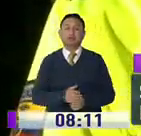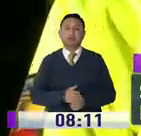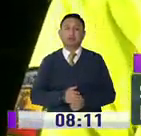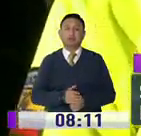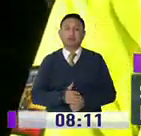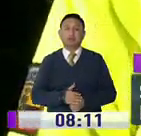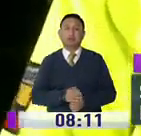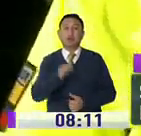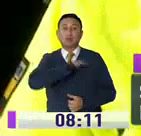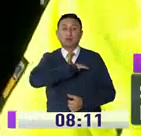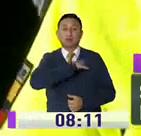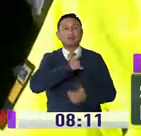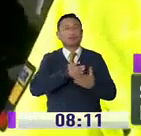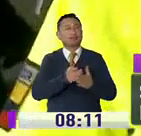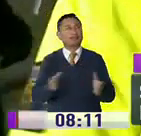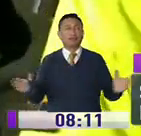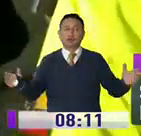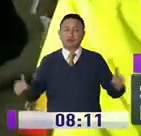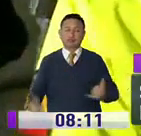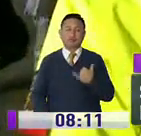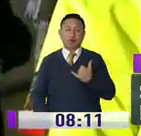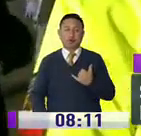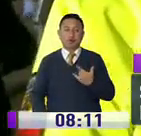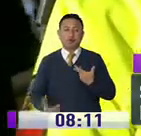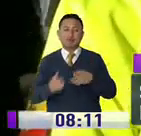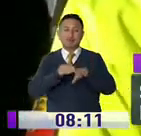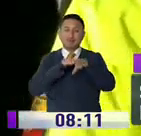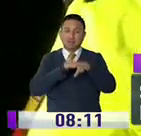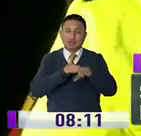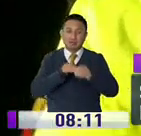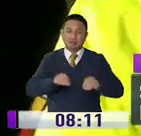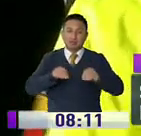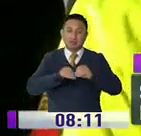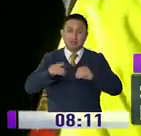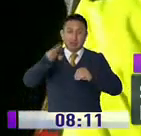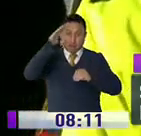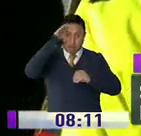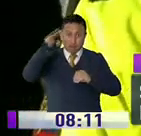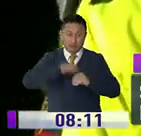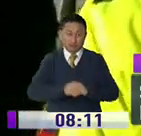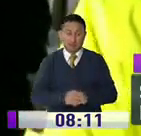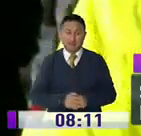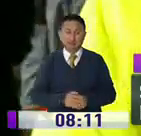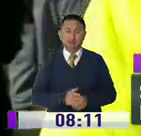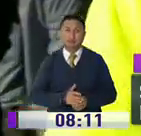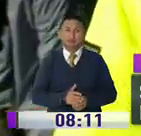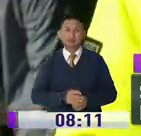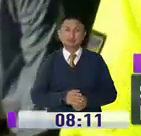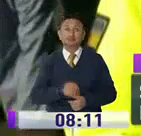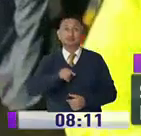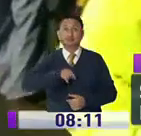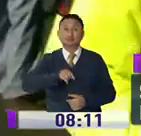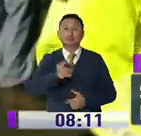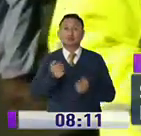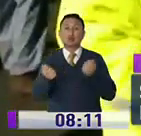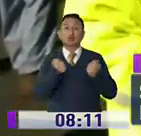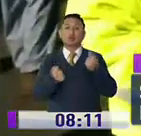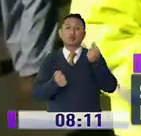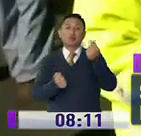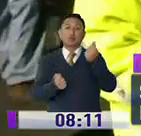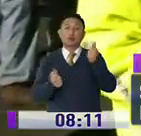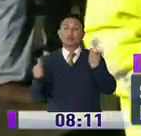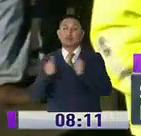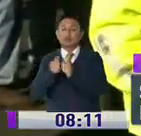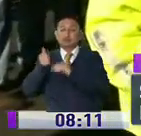municipio. Por actualmente ya reforzamos el trabajo, el apoyo con personal policial, vamos a realizar un control de precios con la